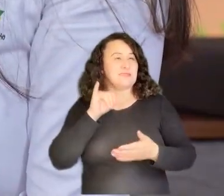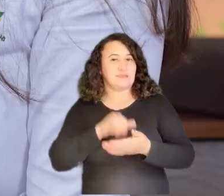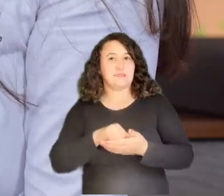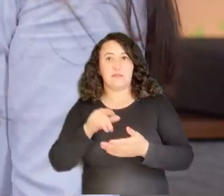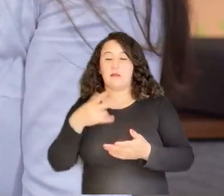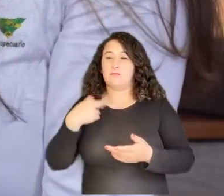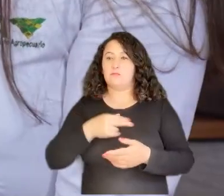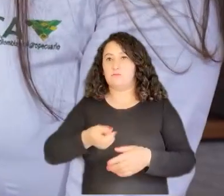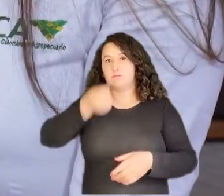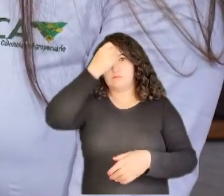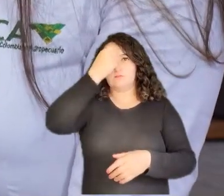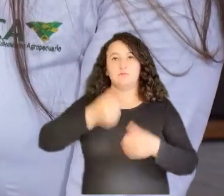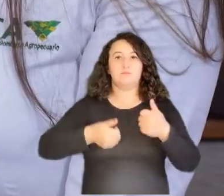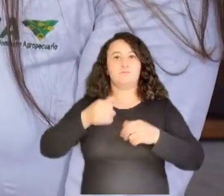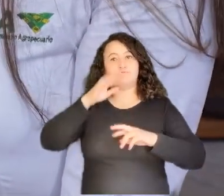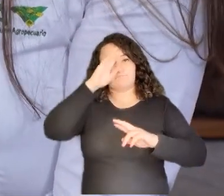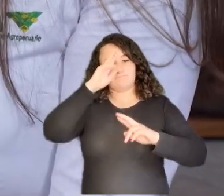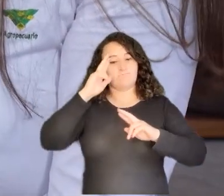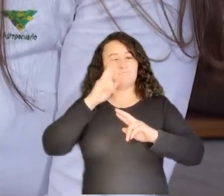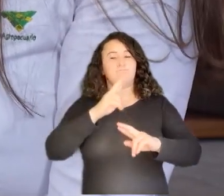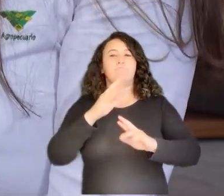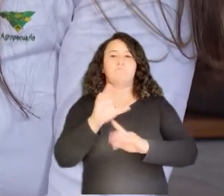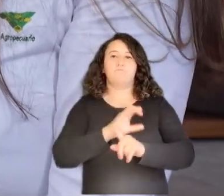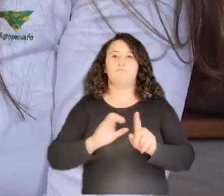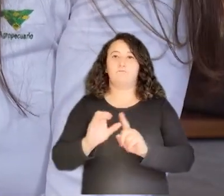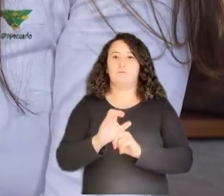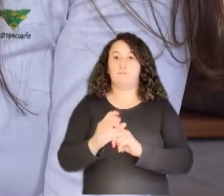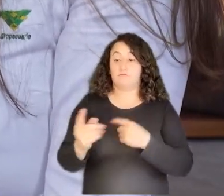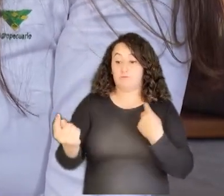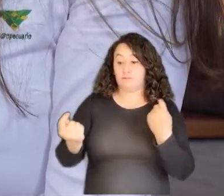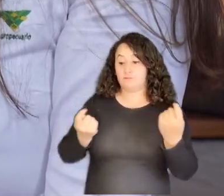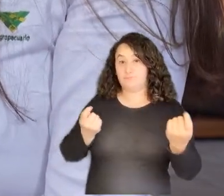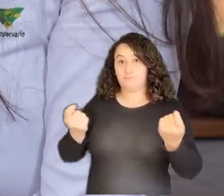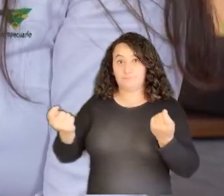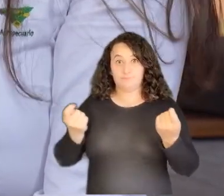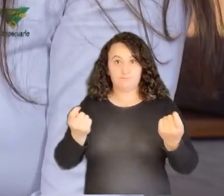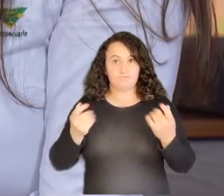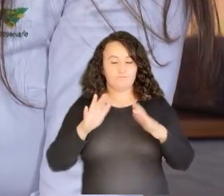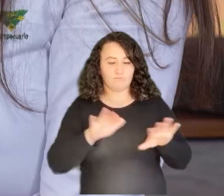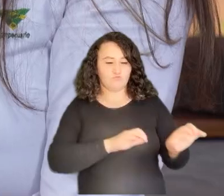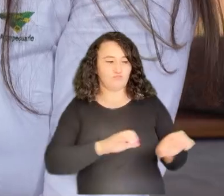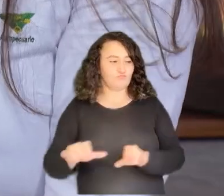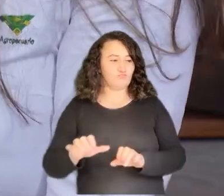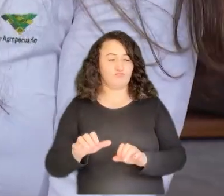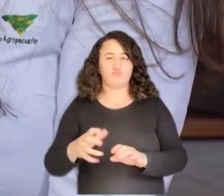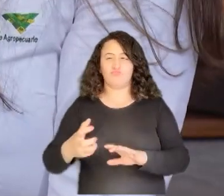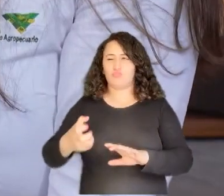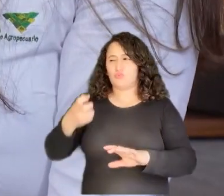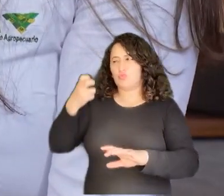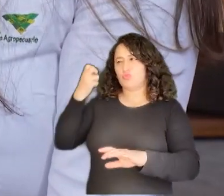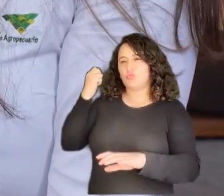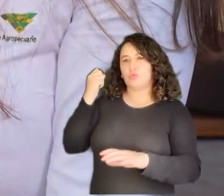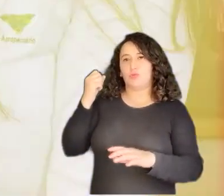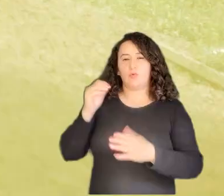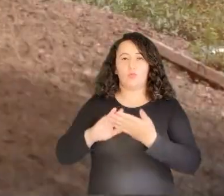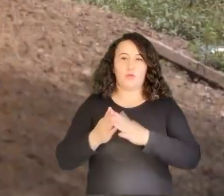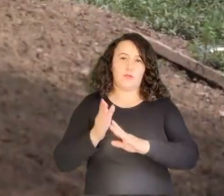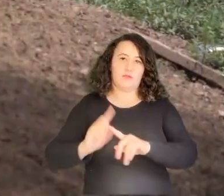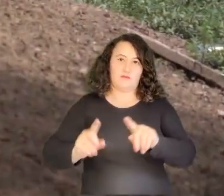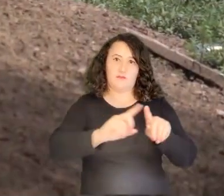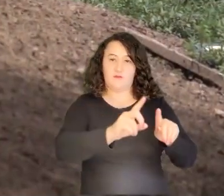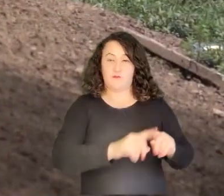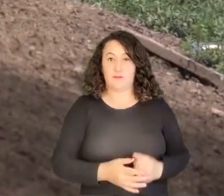referencia el respeto cultural y el manejo de las acciones ancestrales que tienen nuestras comunidades.